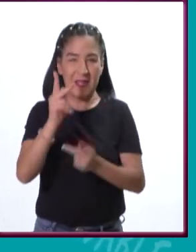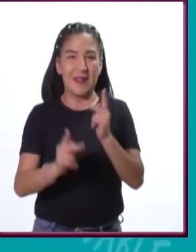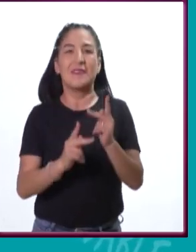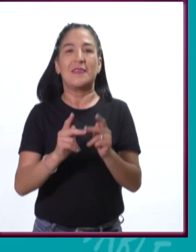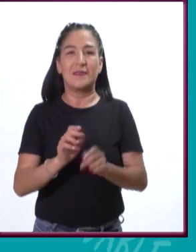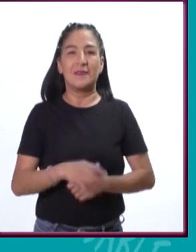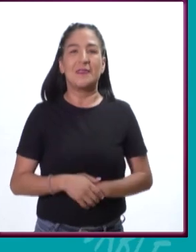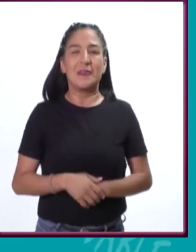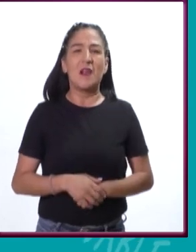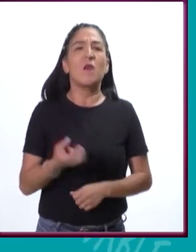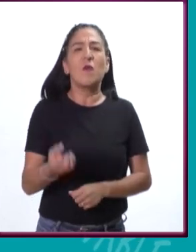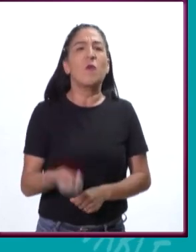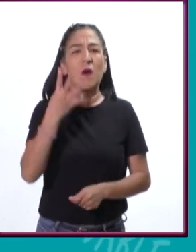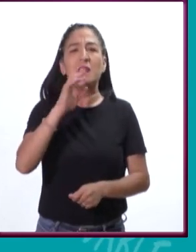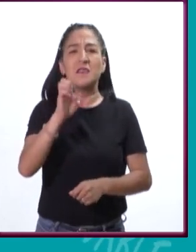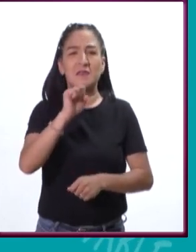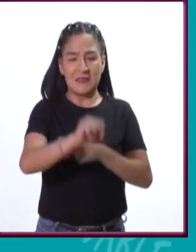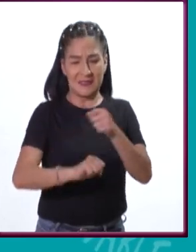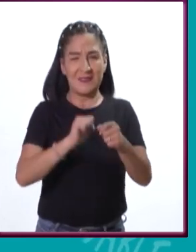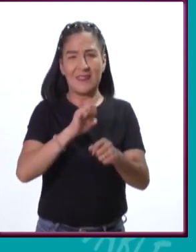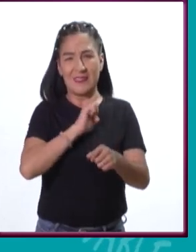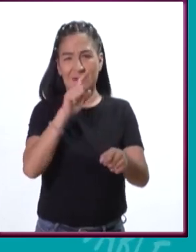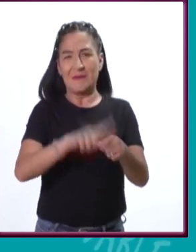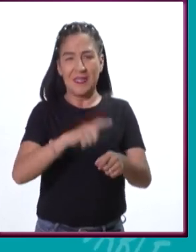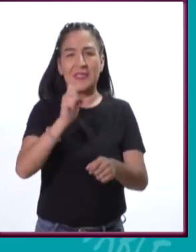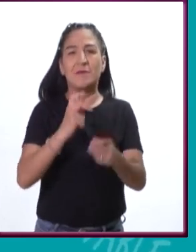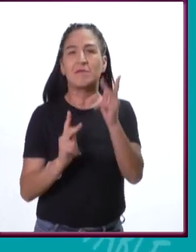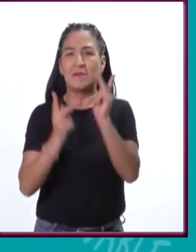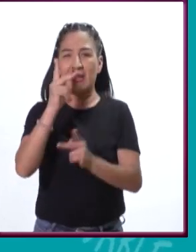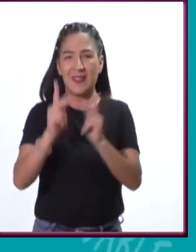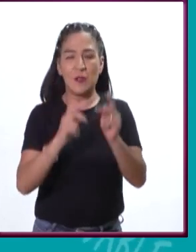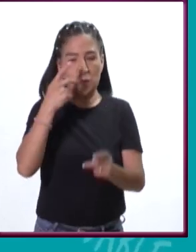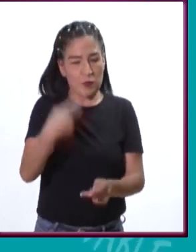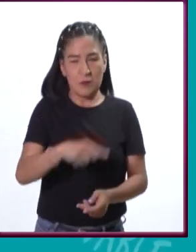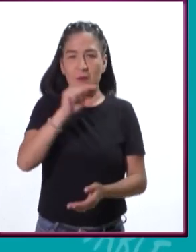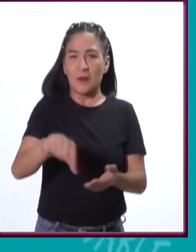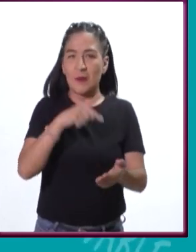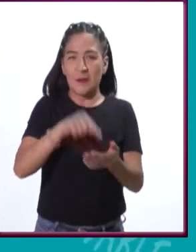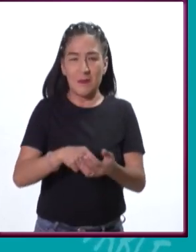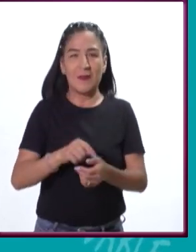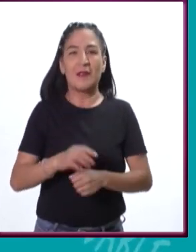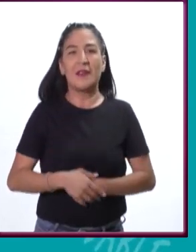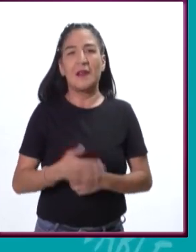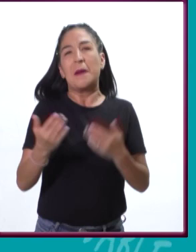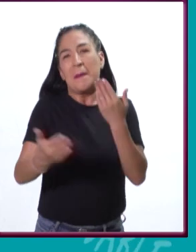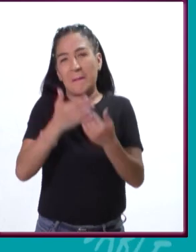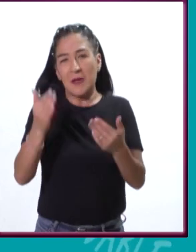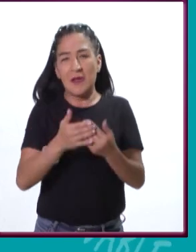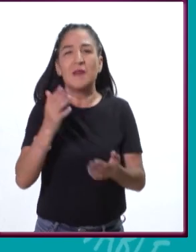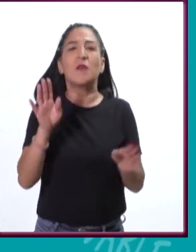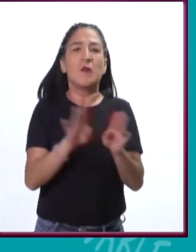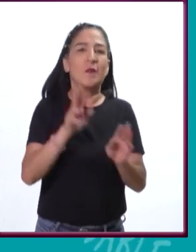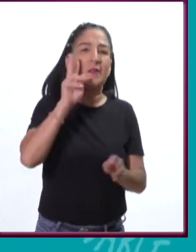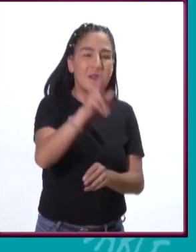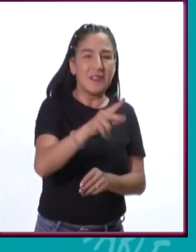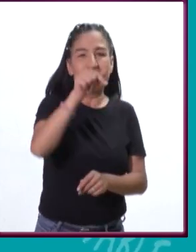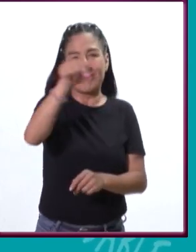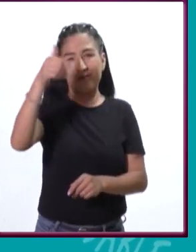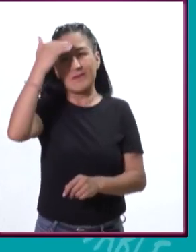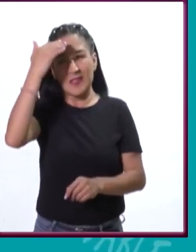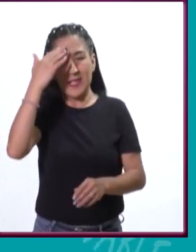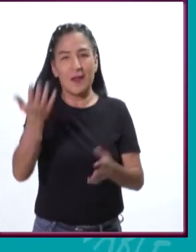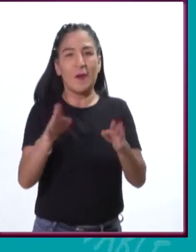Hay particularmente China, México, Perú, andamos muy cerca uno del otro en el número de especies